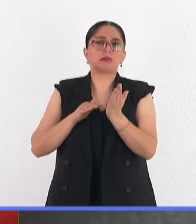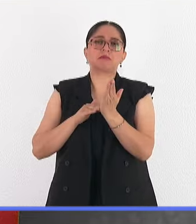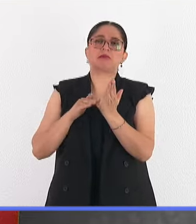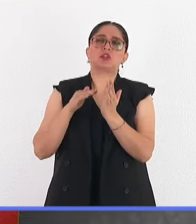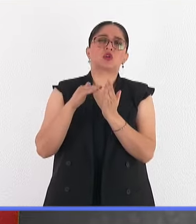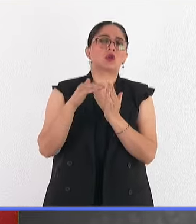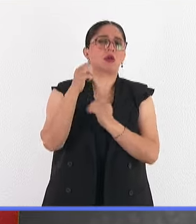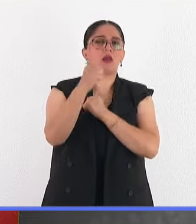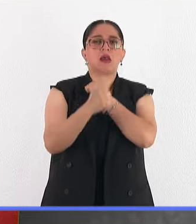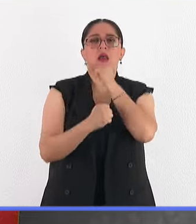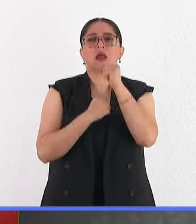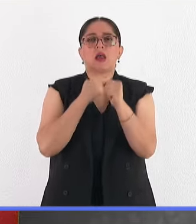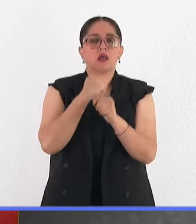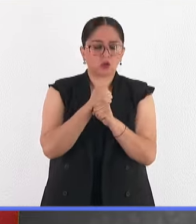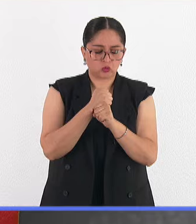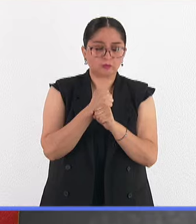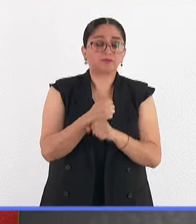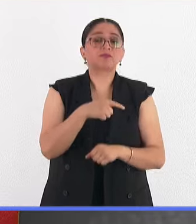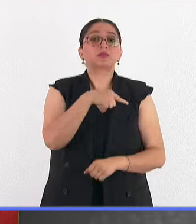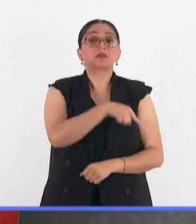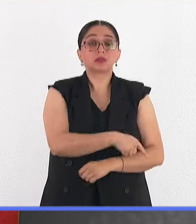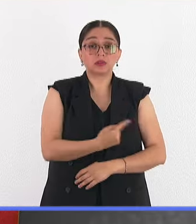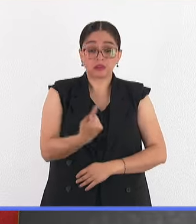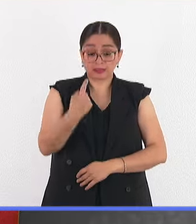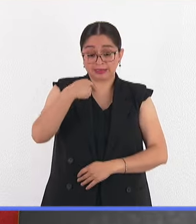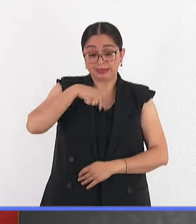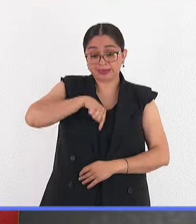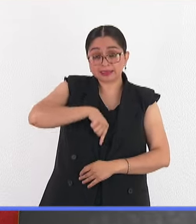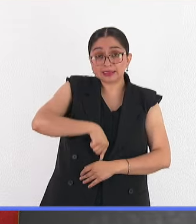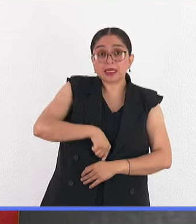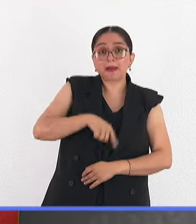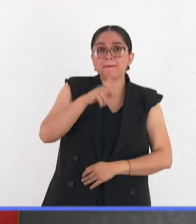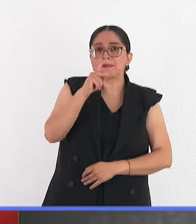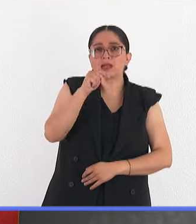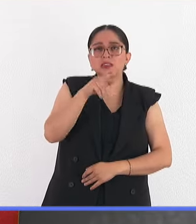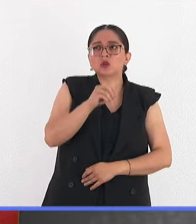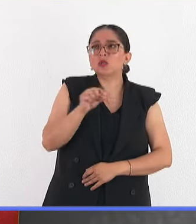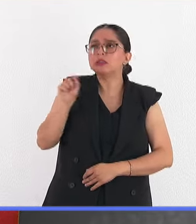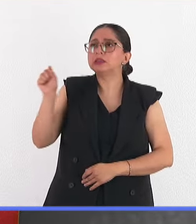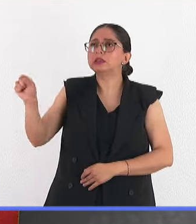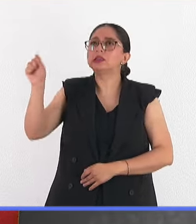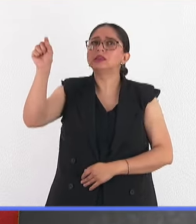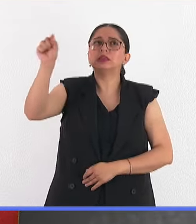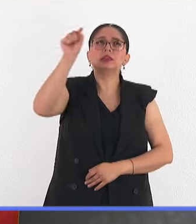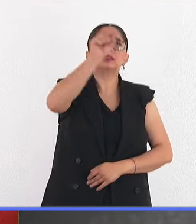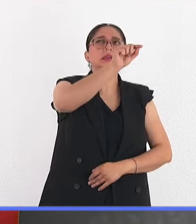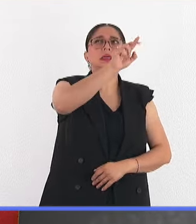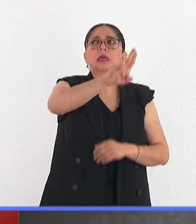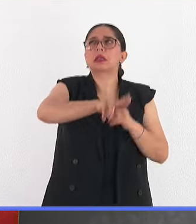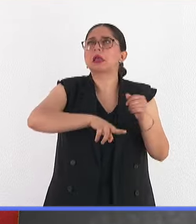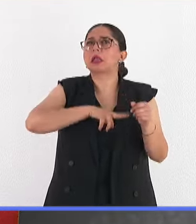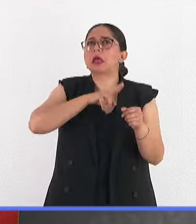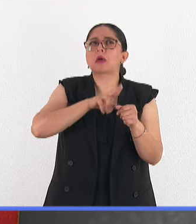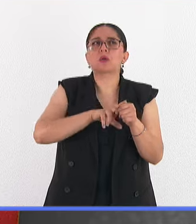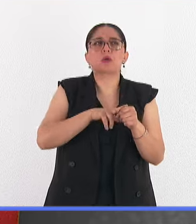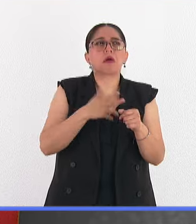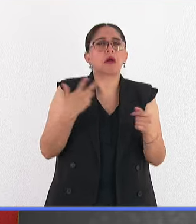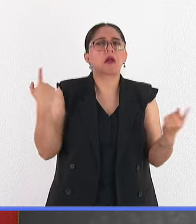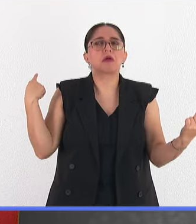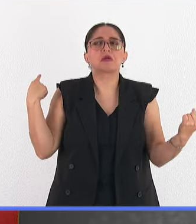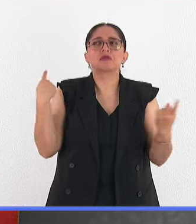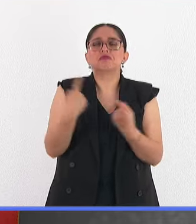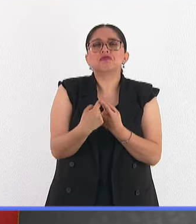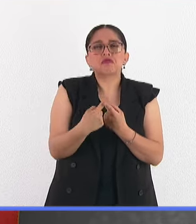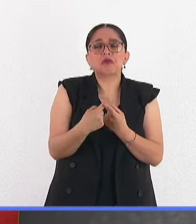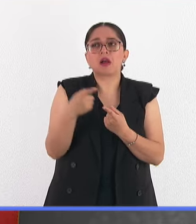años, ¿no? Entonces, este es uno más, es un parásito que ha circulado en la naturaleza desde hace, bueno, hay estudios